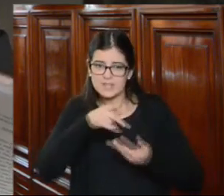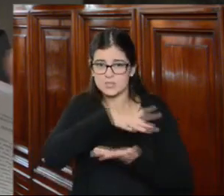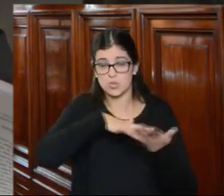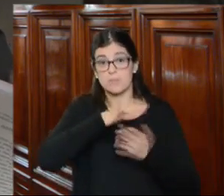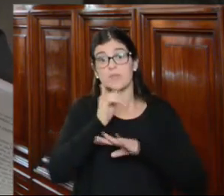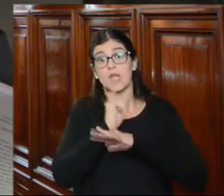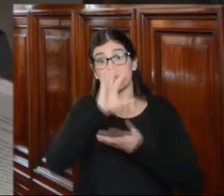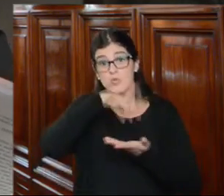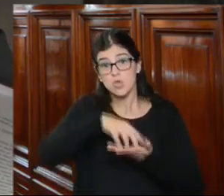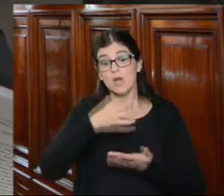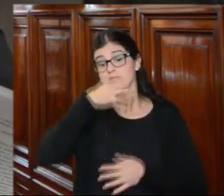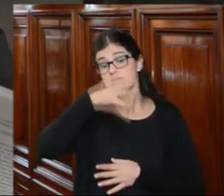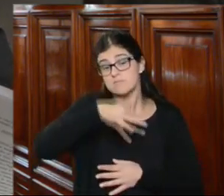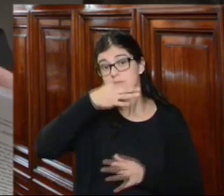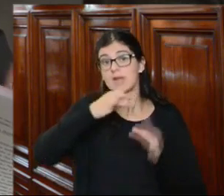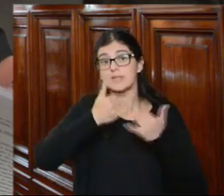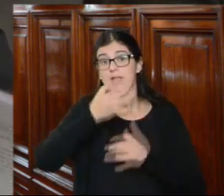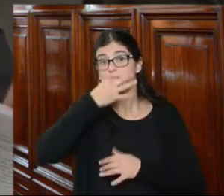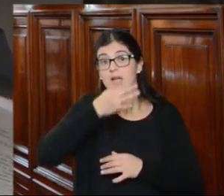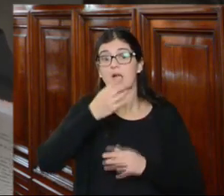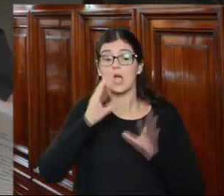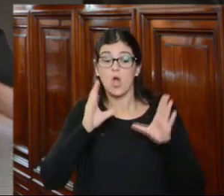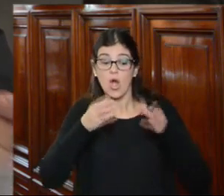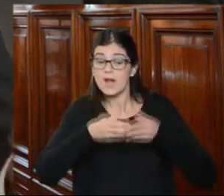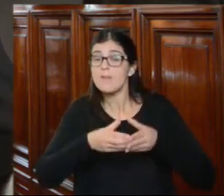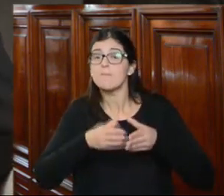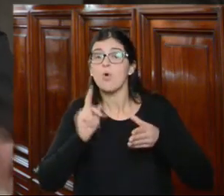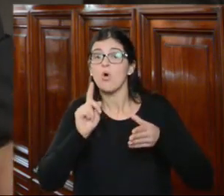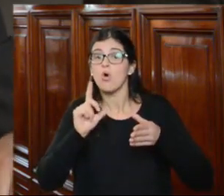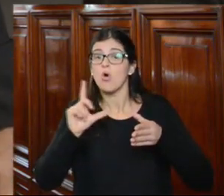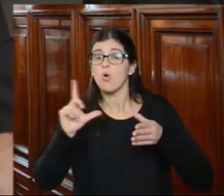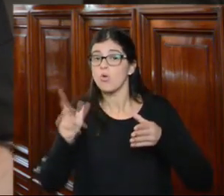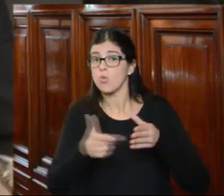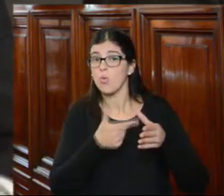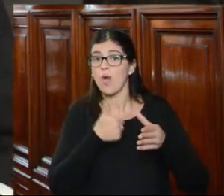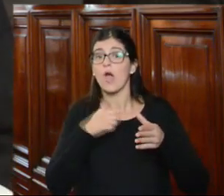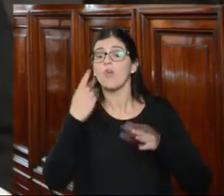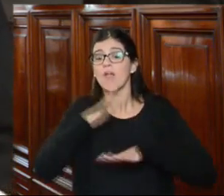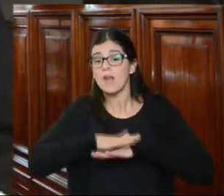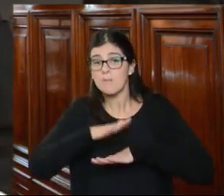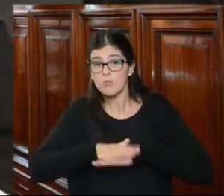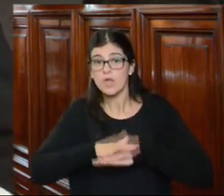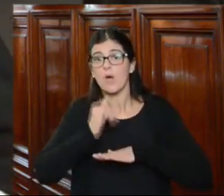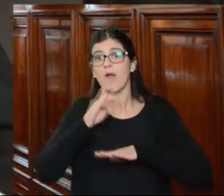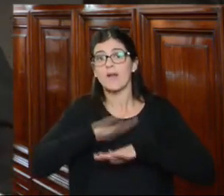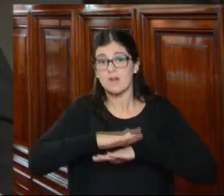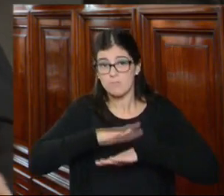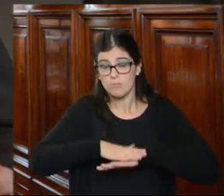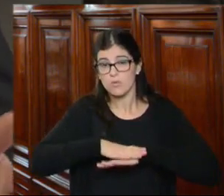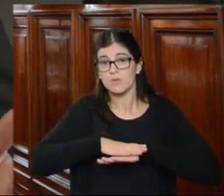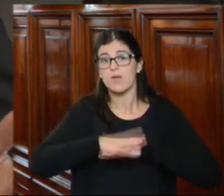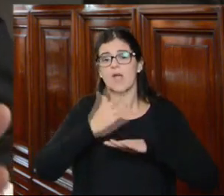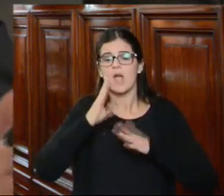institución sugiere recomienda el organismo no tiene otra responsabilidad que una responsabilidad